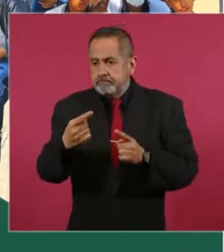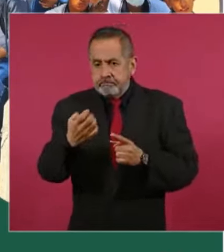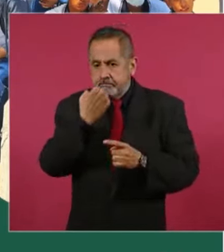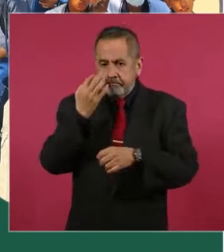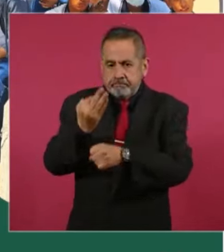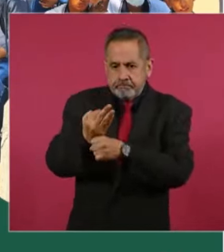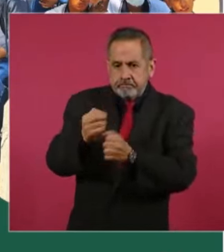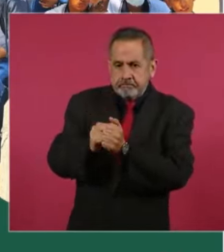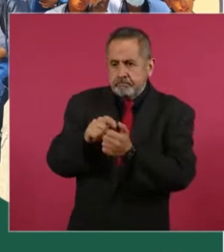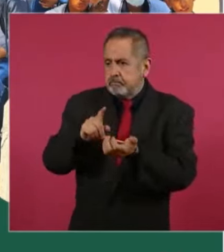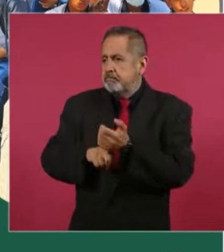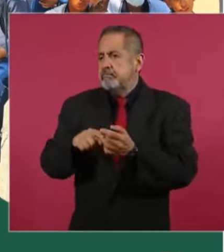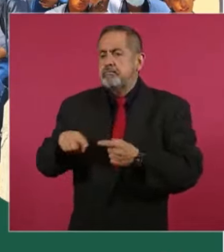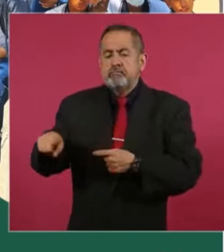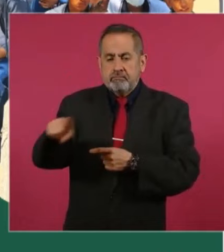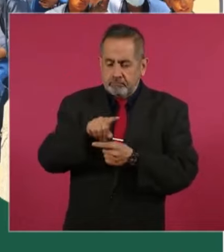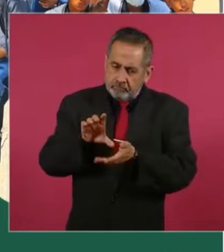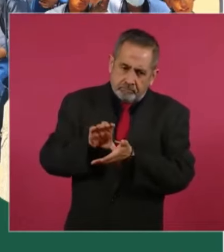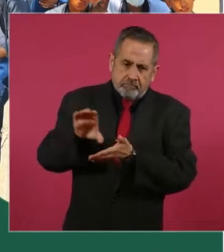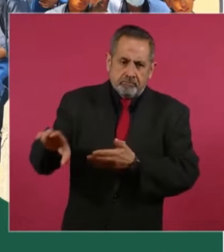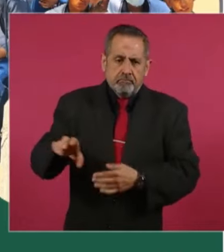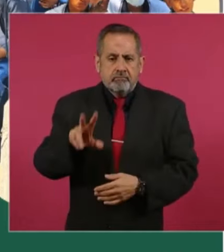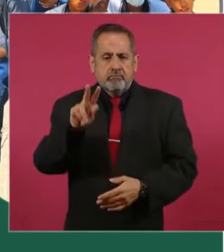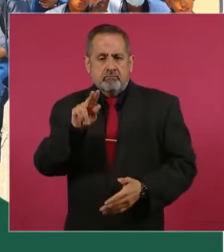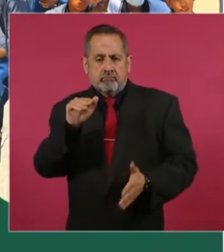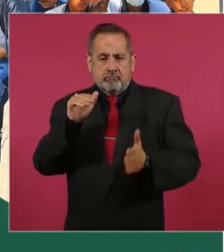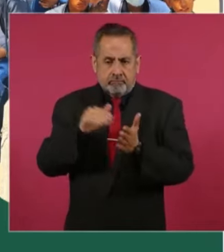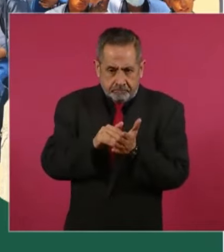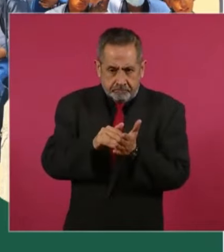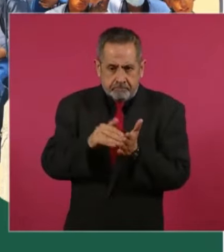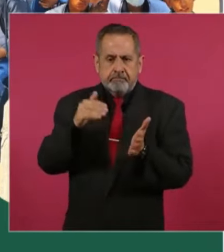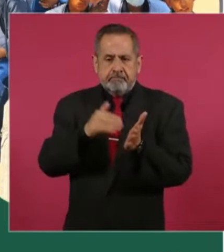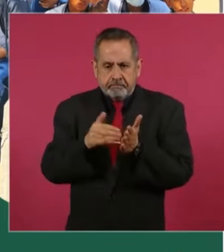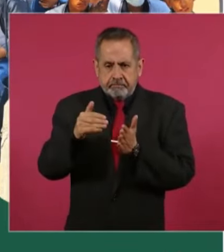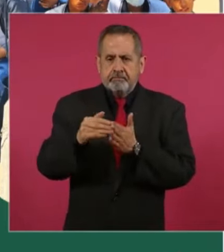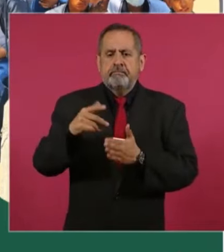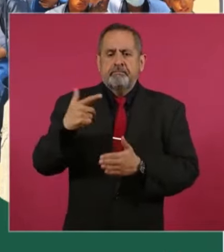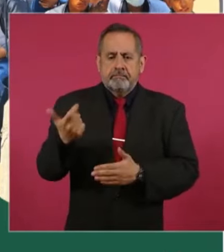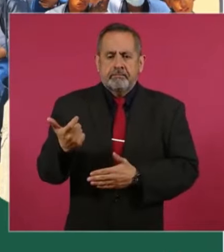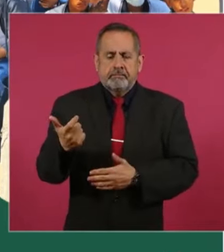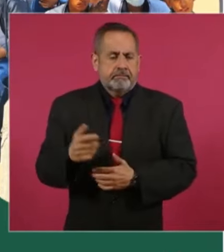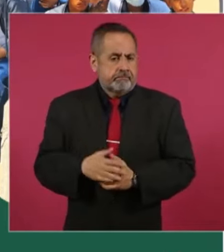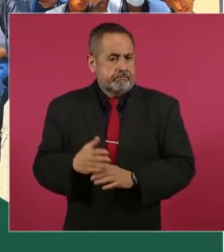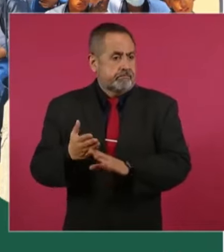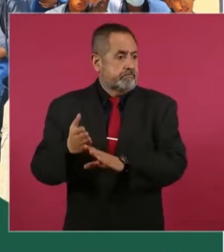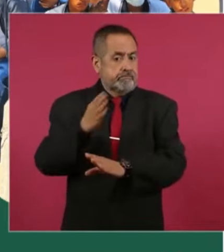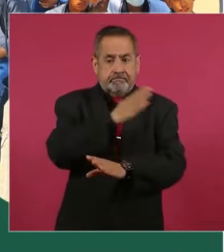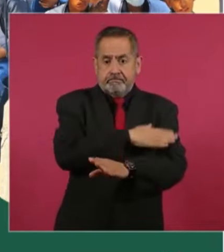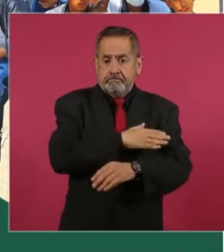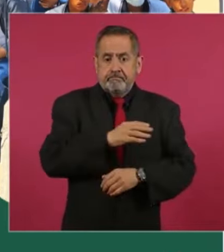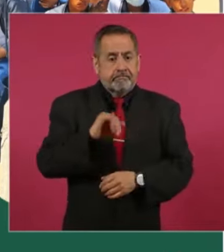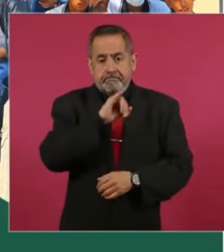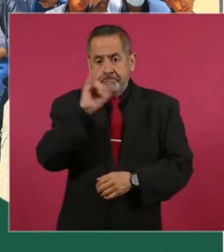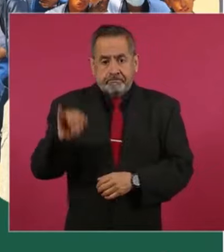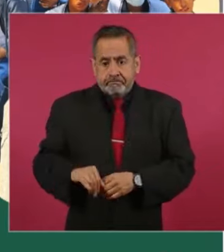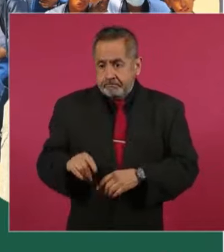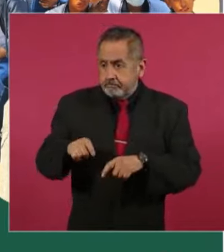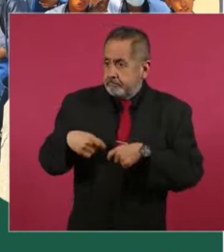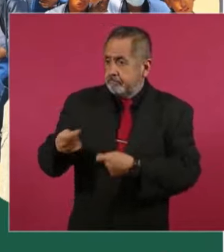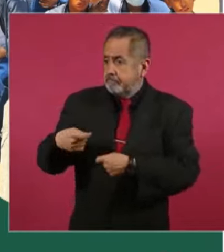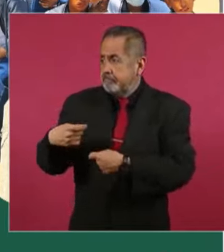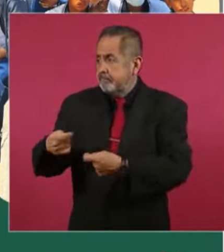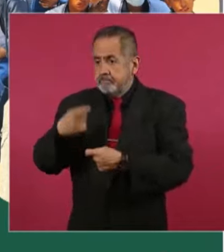con una inversión solo ese año de 80 mil millones de pesos. Nunca en la historia se habían entregado tantas becas